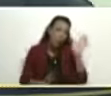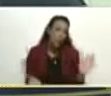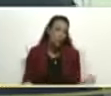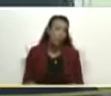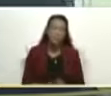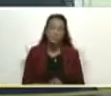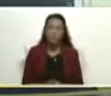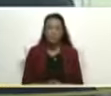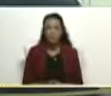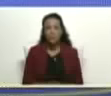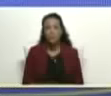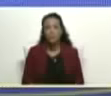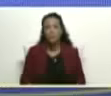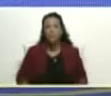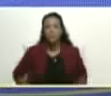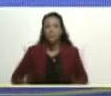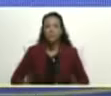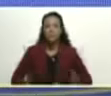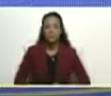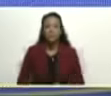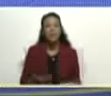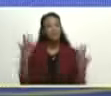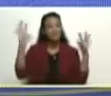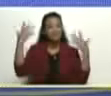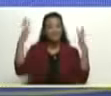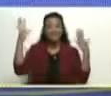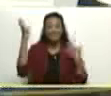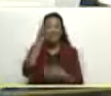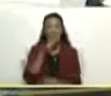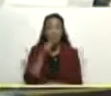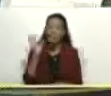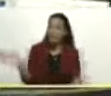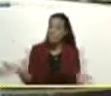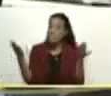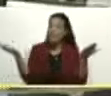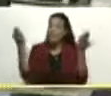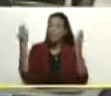bendiga muchachos para adelante vamos a dar un aplauso a este muchacho ánimo